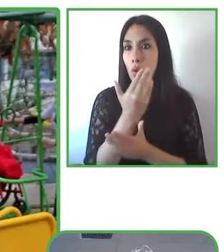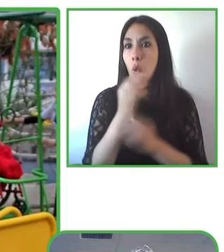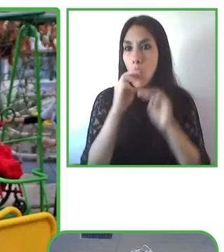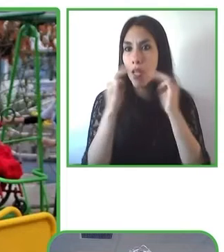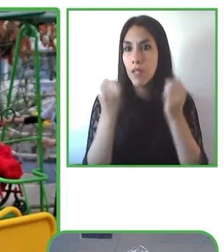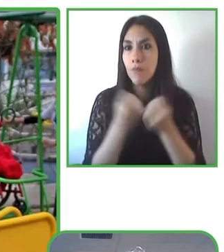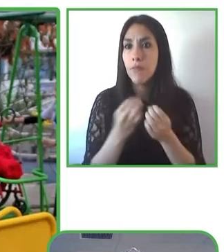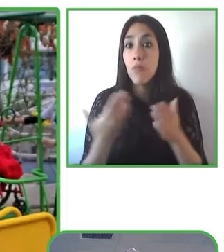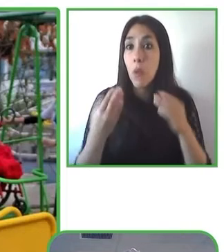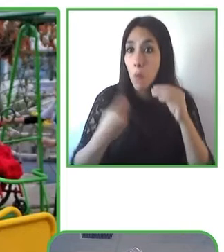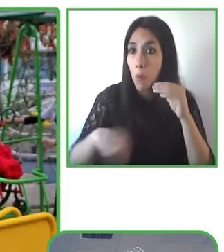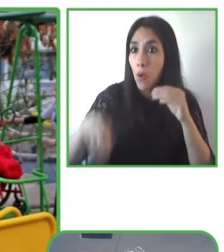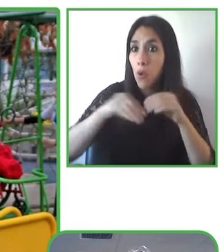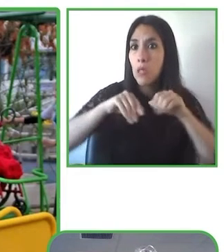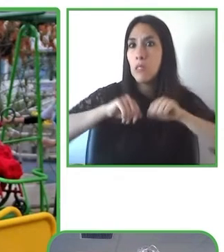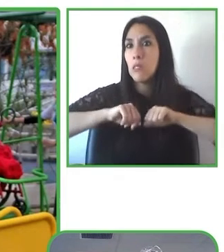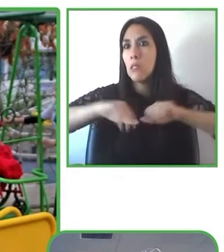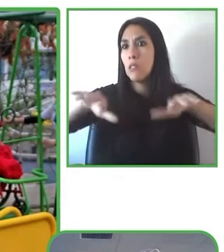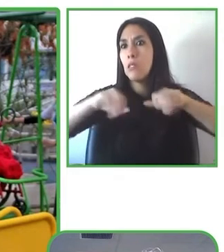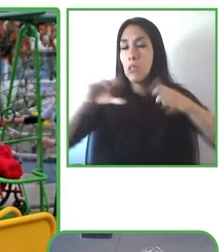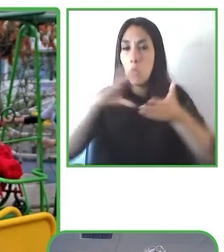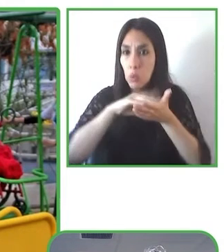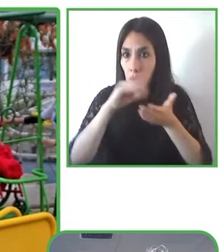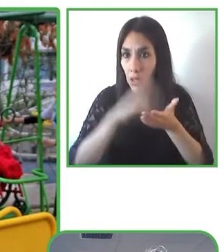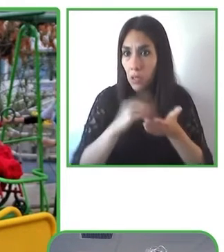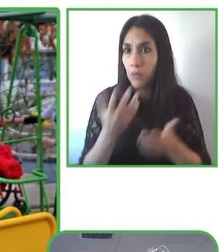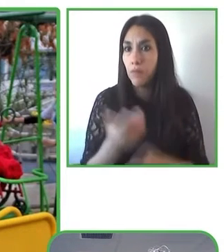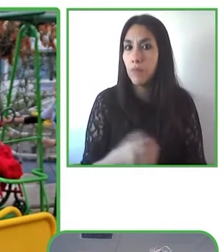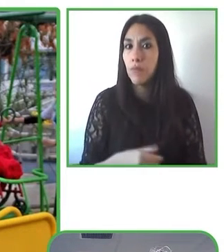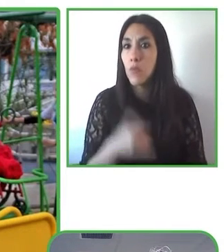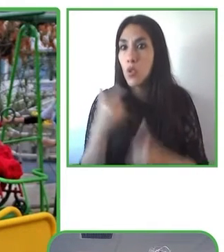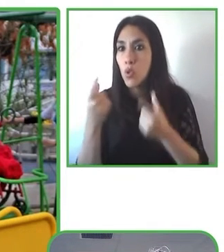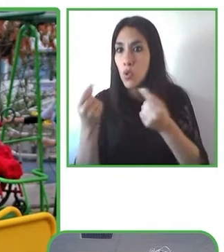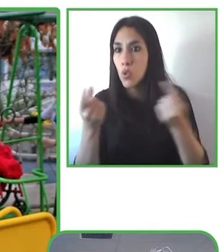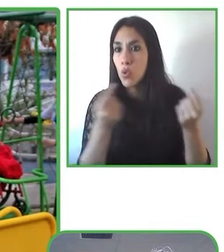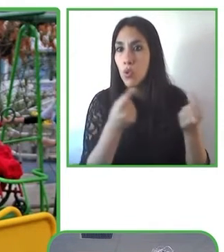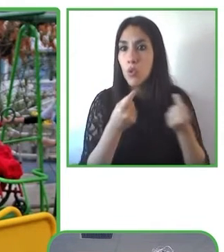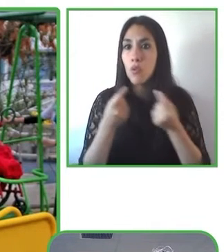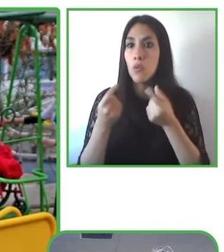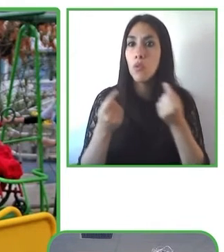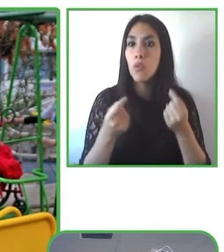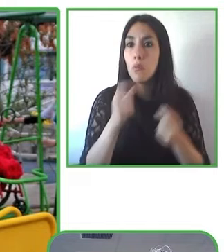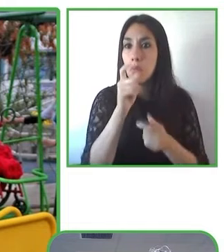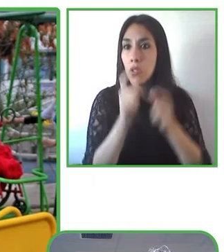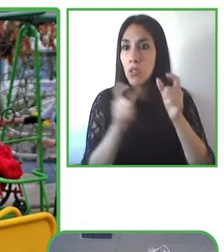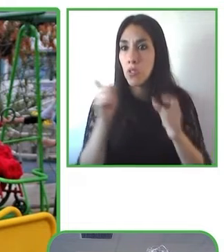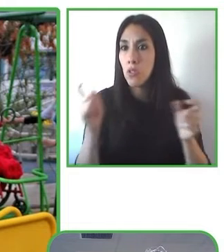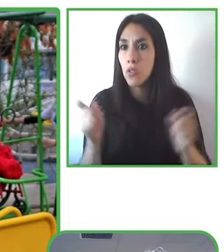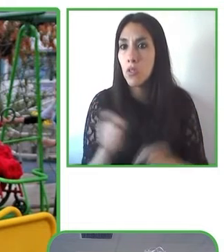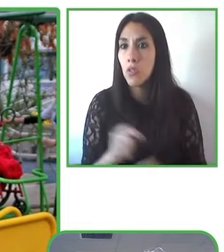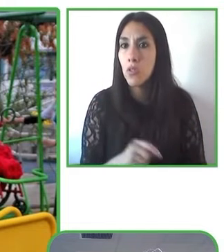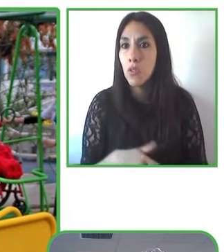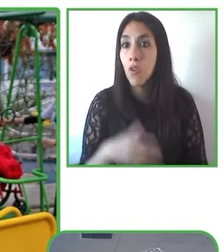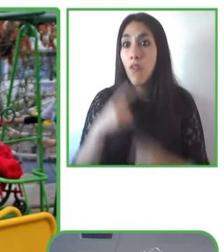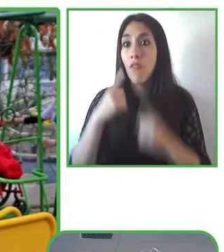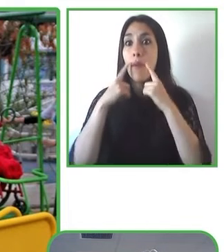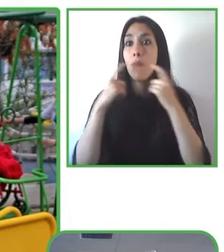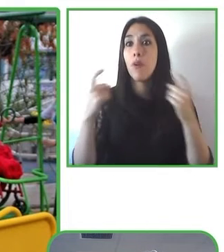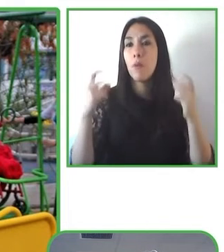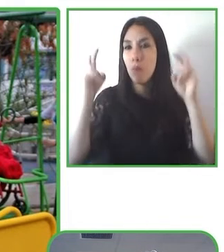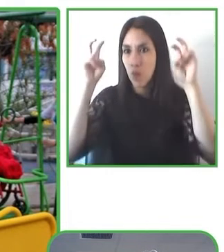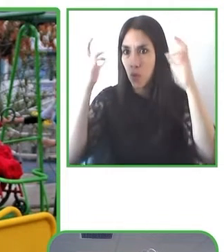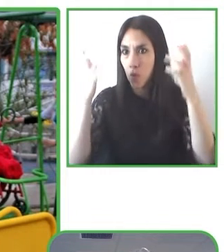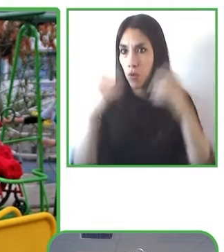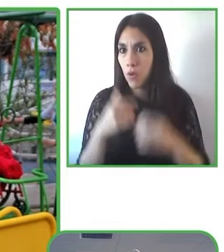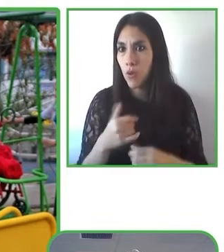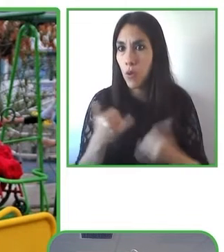capital humano avanzado en esta materia. Esa sería la presentación. Agradecemos a Cero Proyecto por el galardón que nos